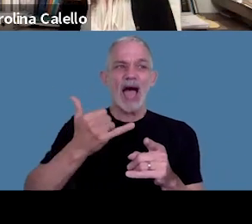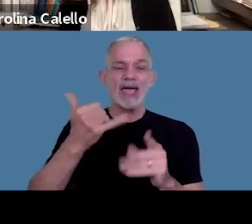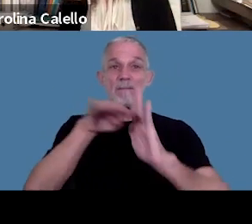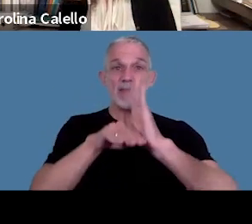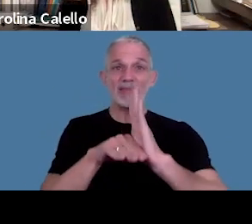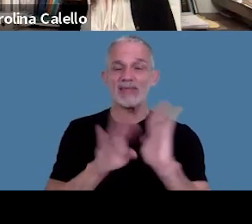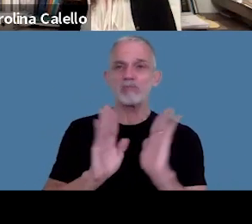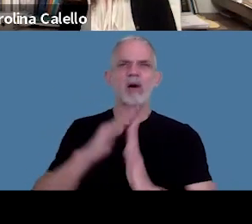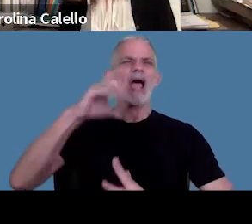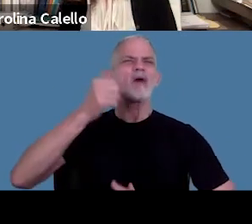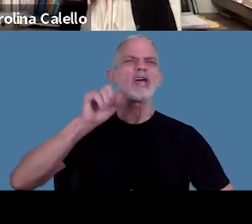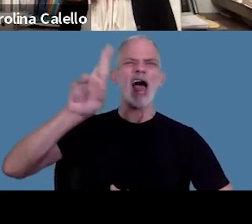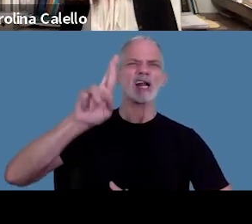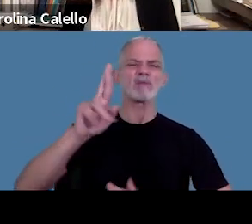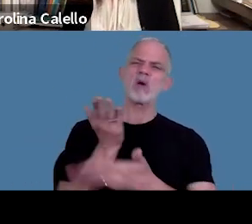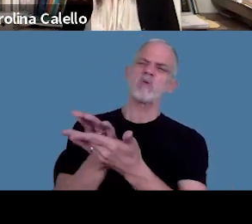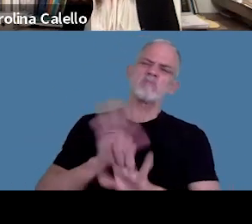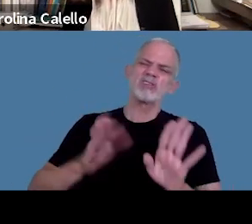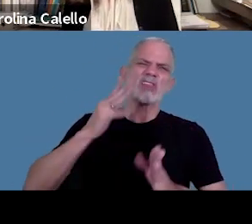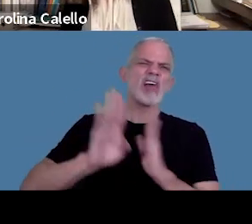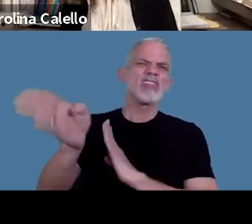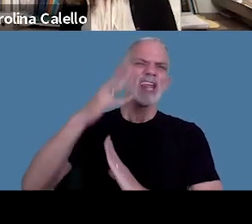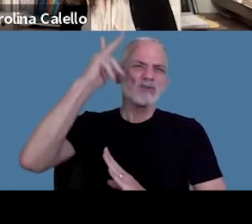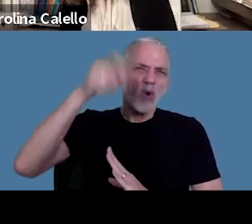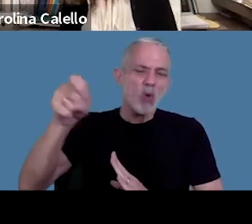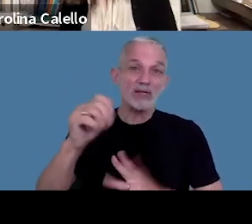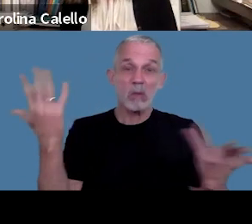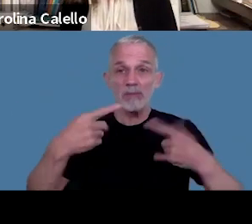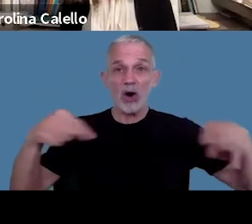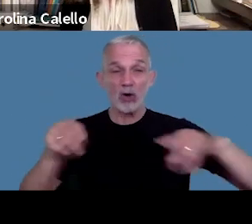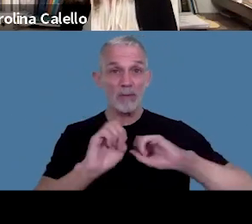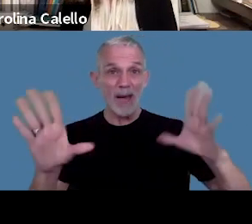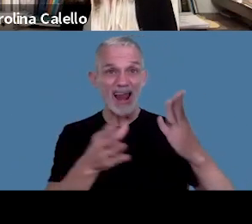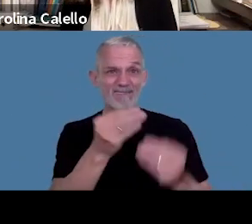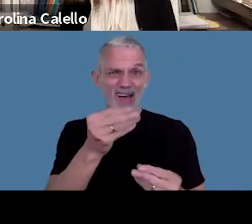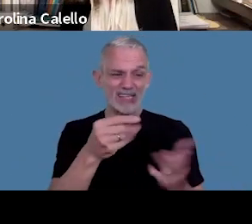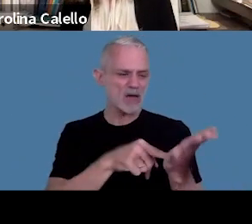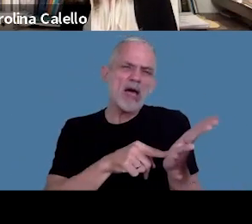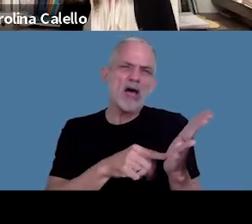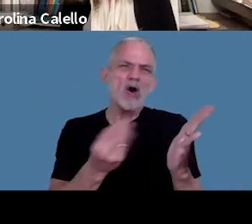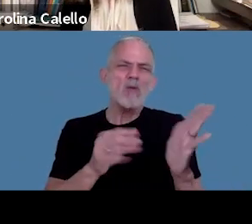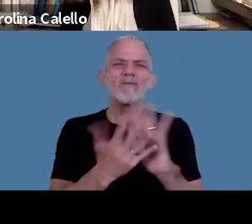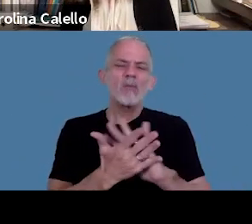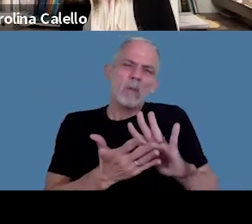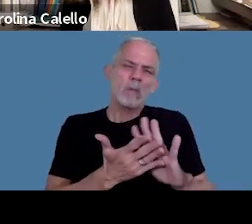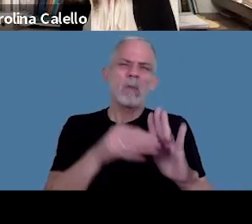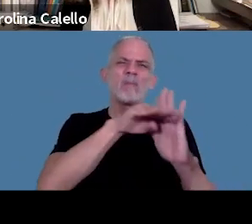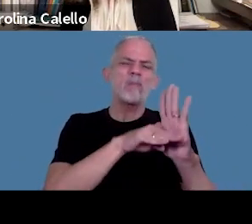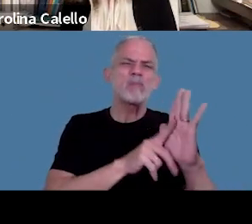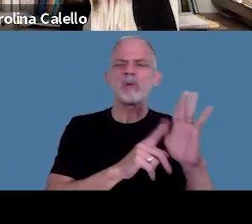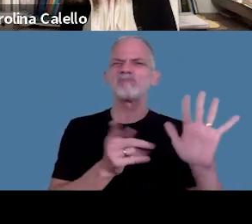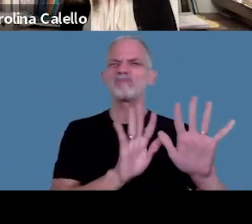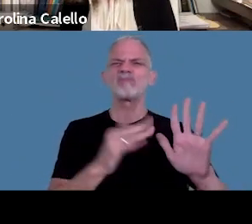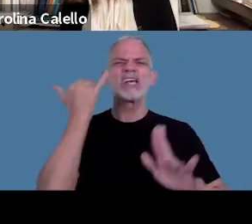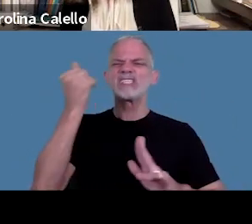cautelares es decir frente a un incumplimiento se usan métodos un poco más efectistas